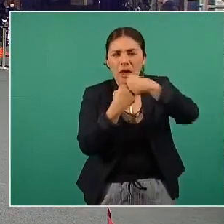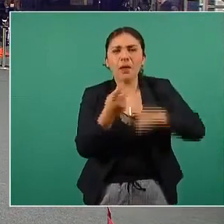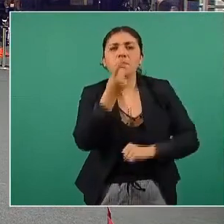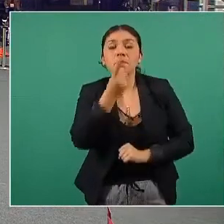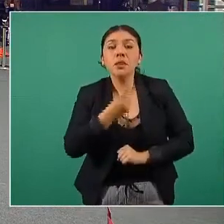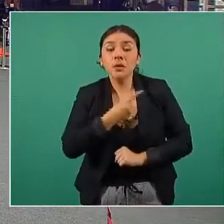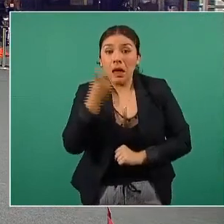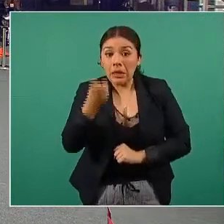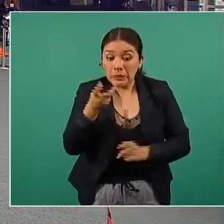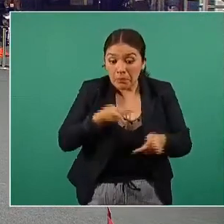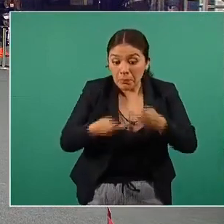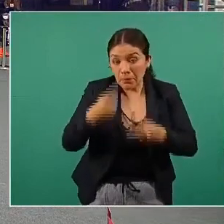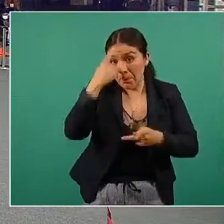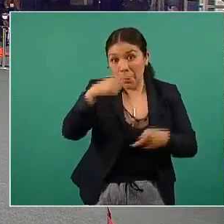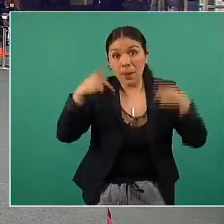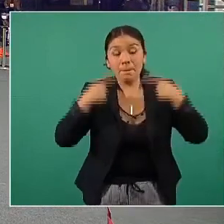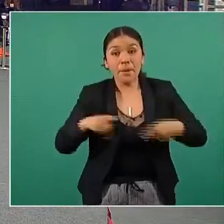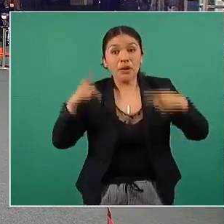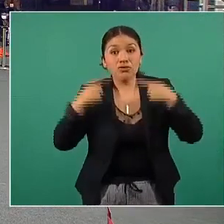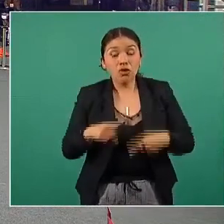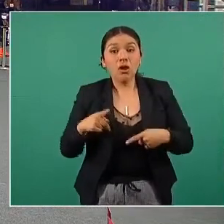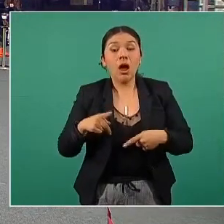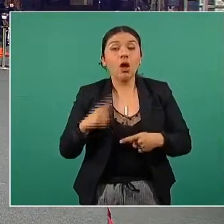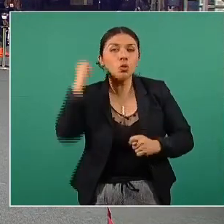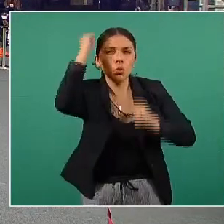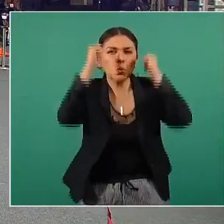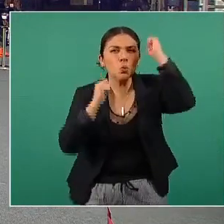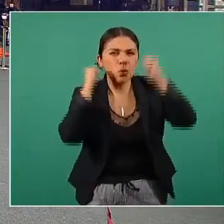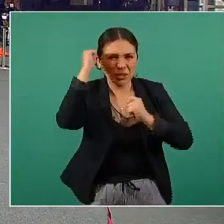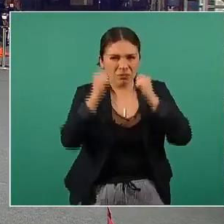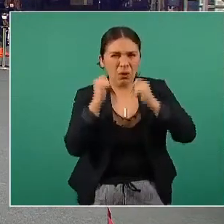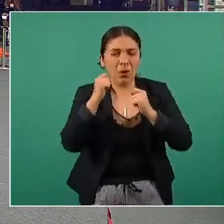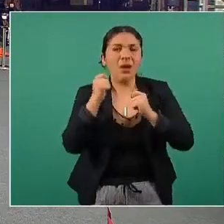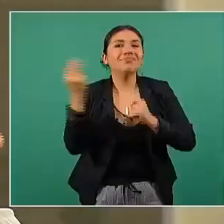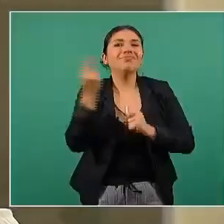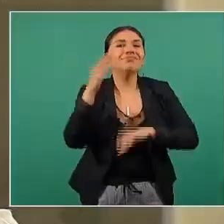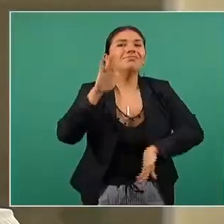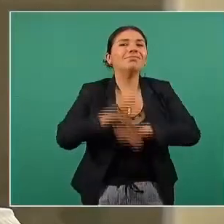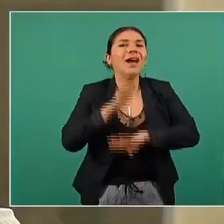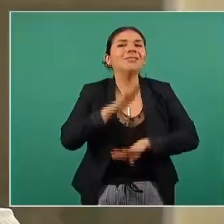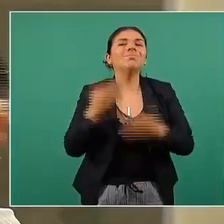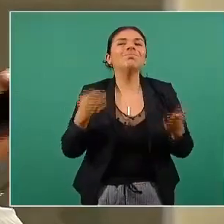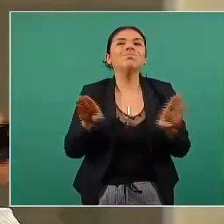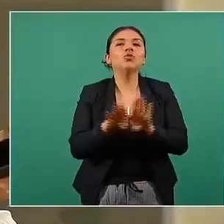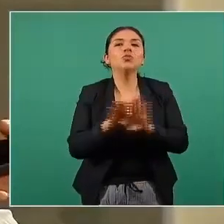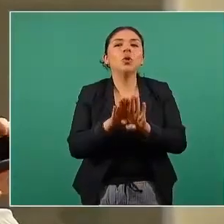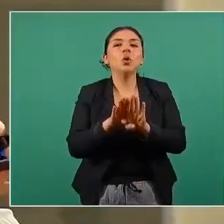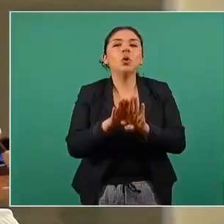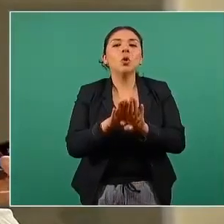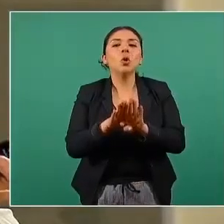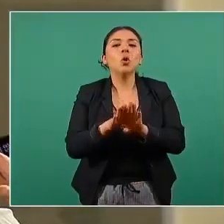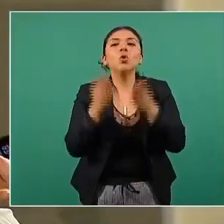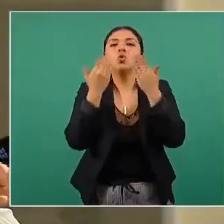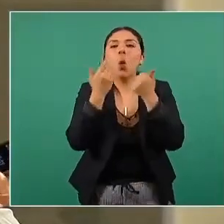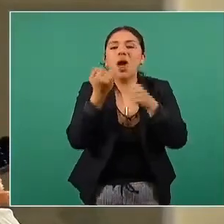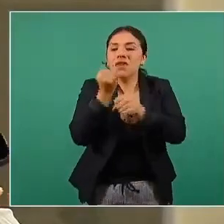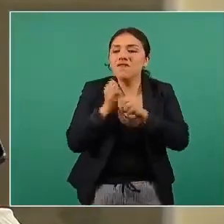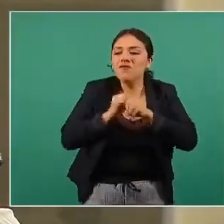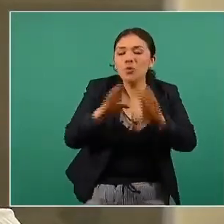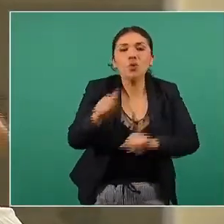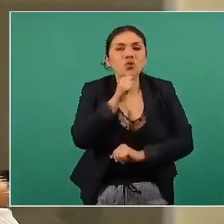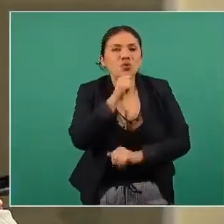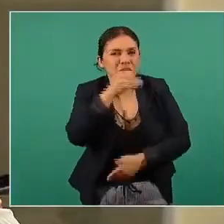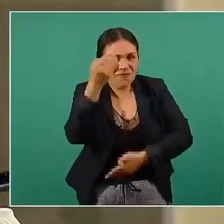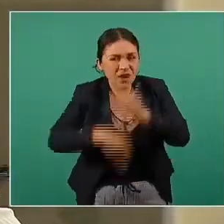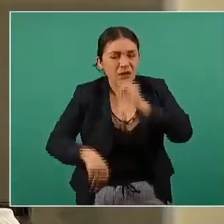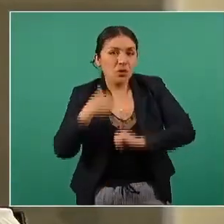el plan de vacunación para las personas del sector turístico iba a depender más bien como… Bueno, no había tanta información al respecto al momento.